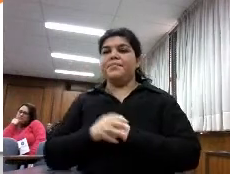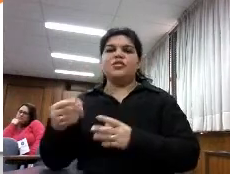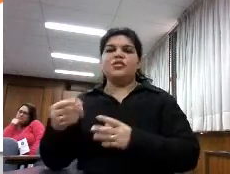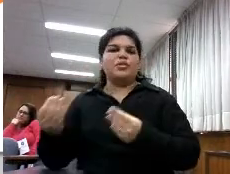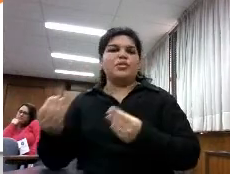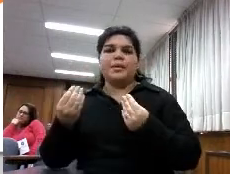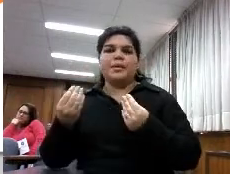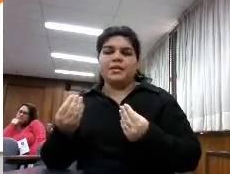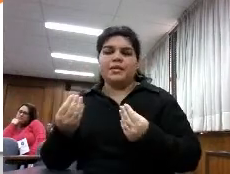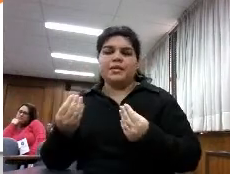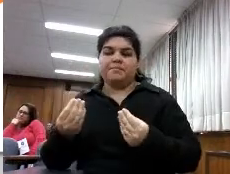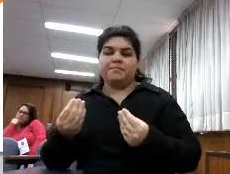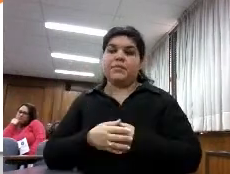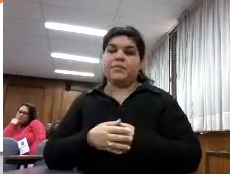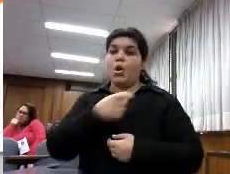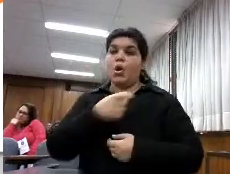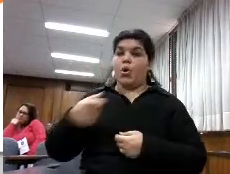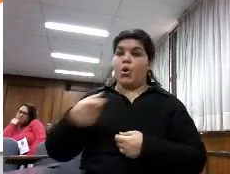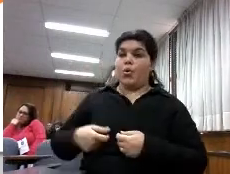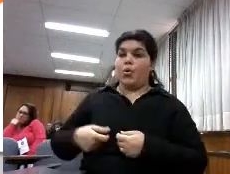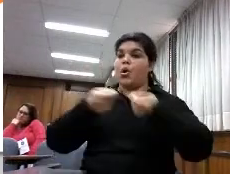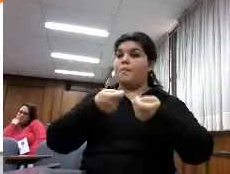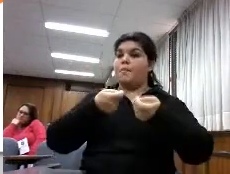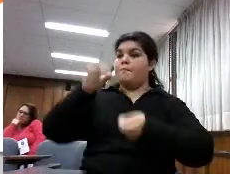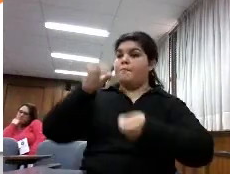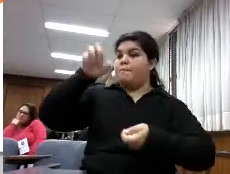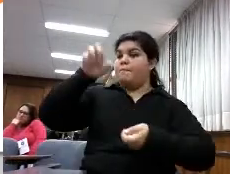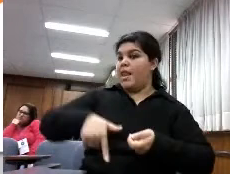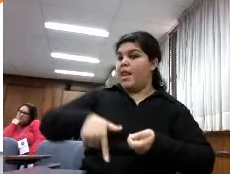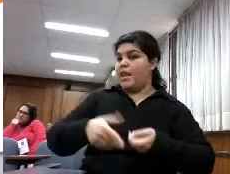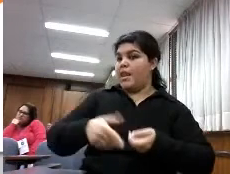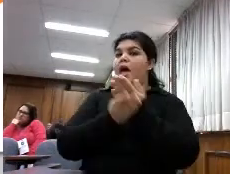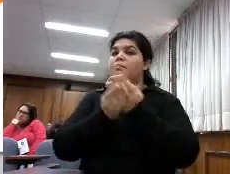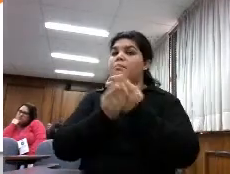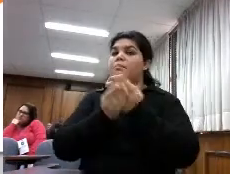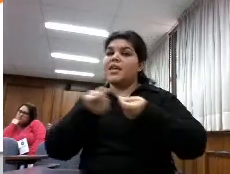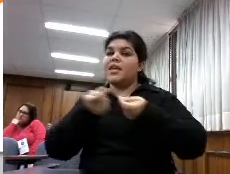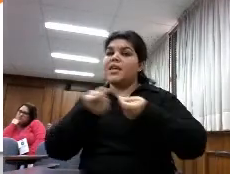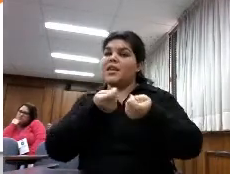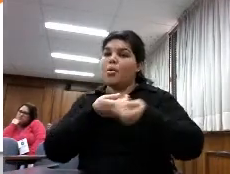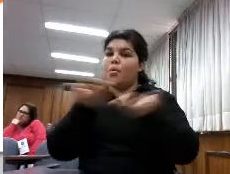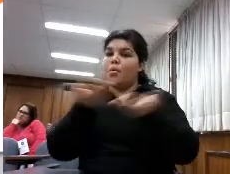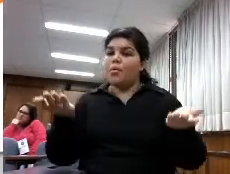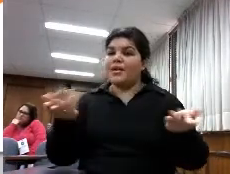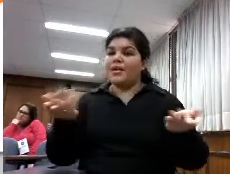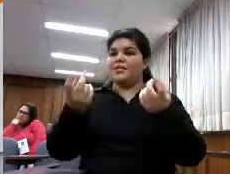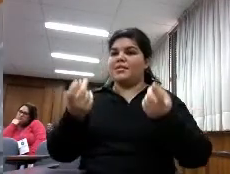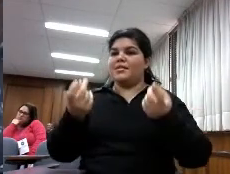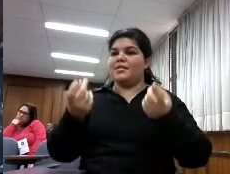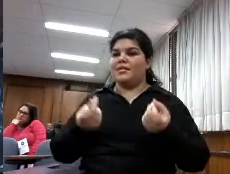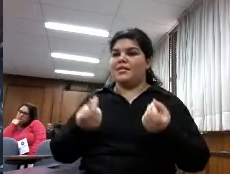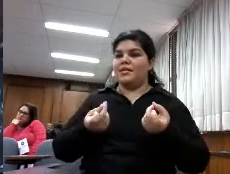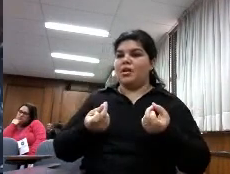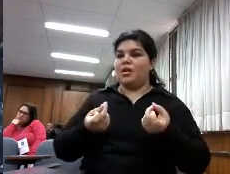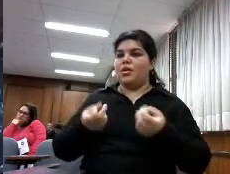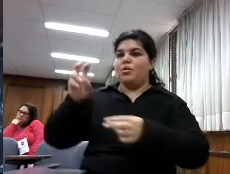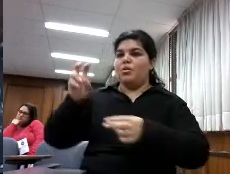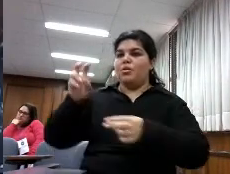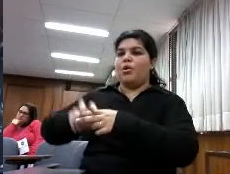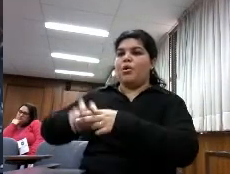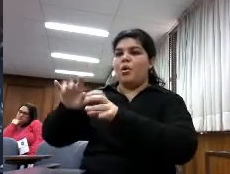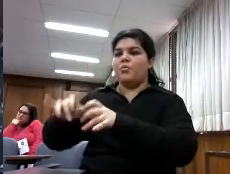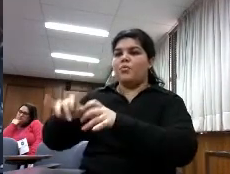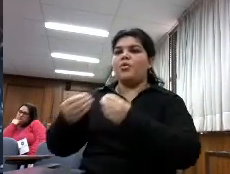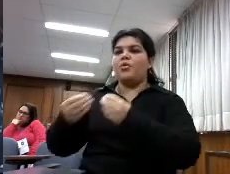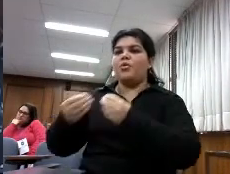las administraciones públicas tienen que tener en cuenta esto si leen a través de un ordenador lo tendrán que hacer a través de un